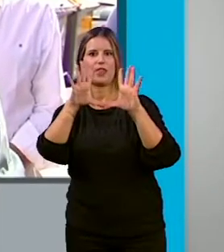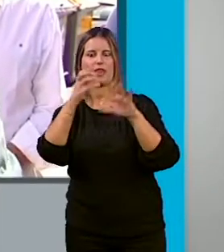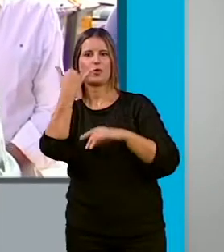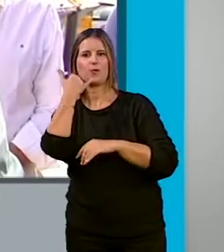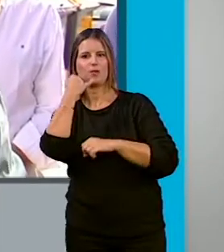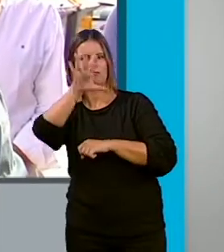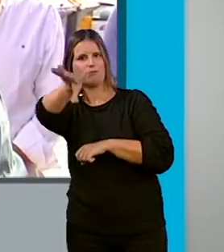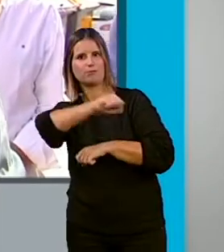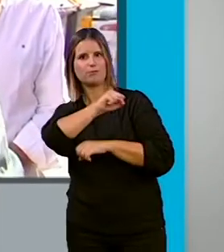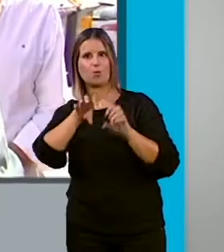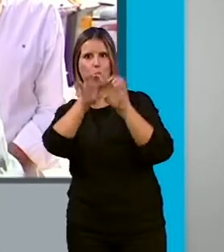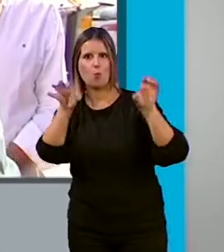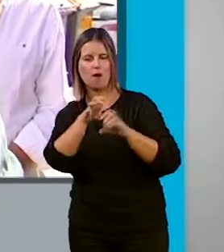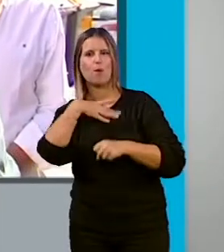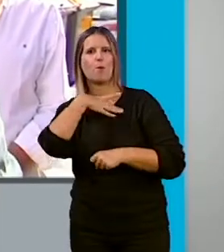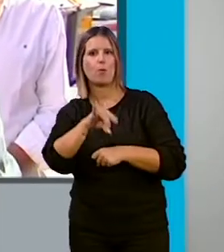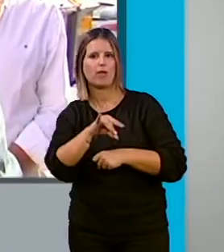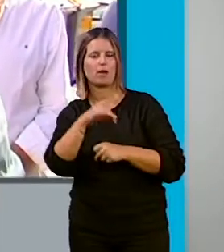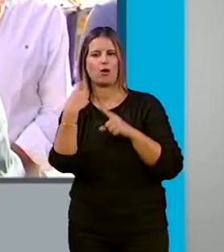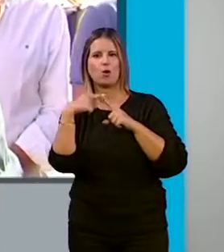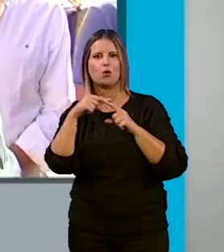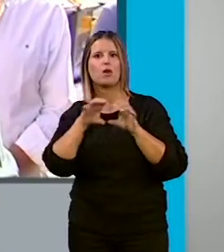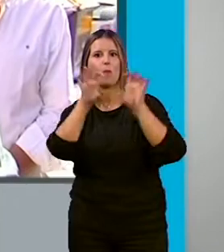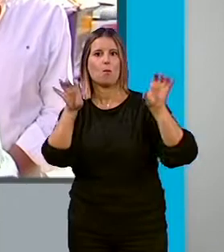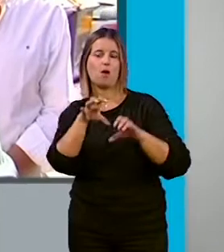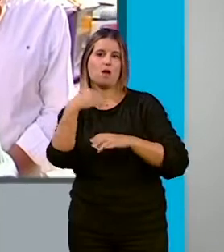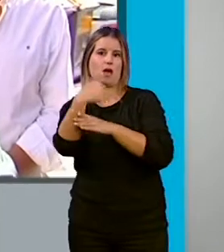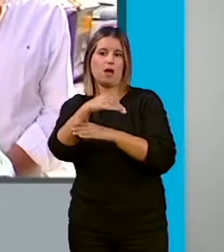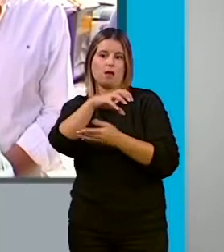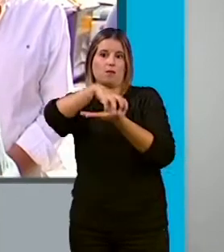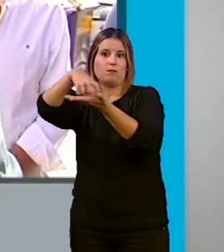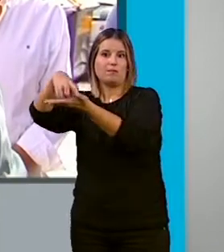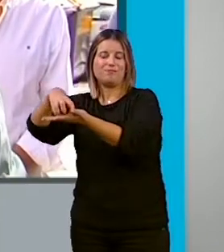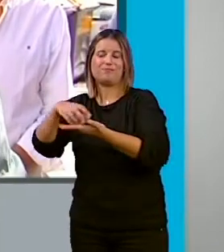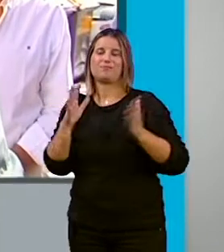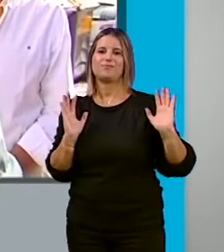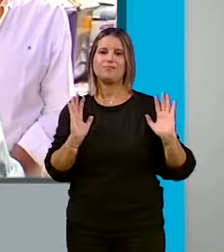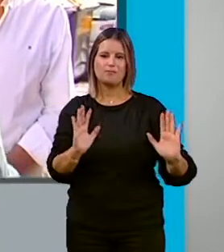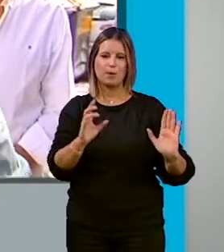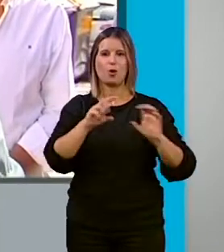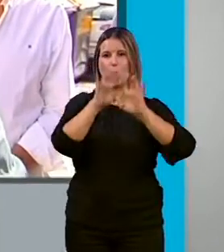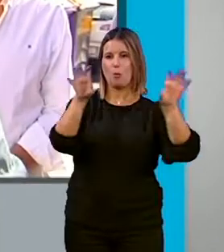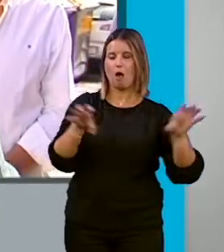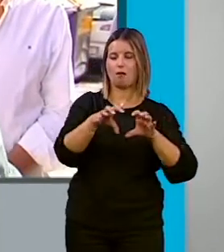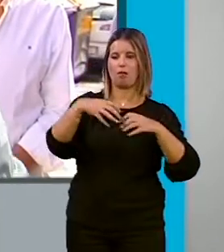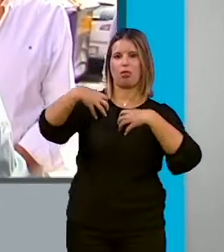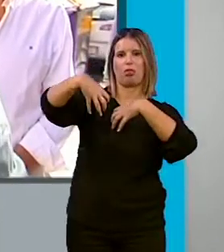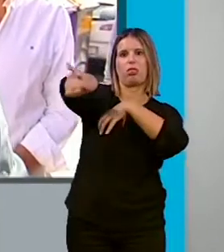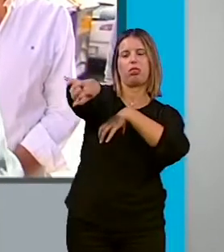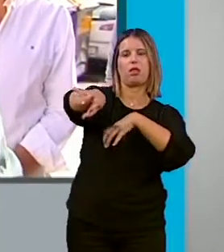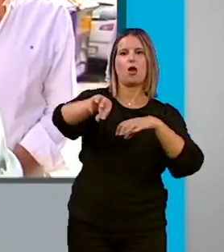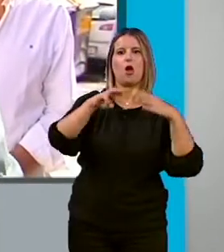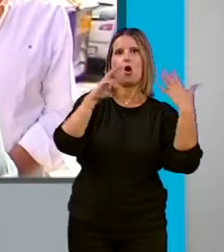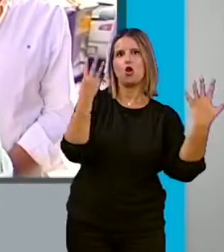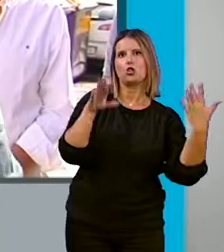recogida de estos muebles, de estos enseres y dejando estos muebles entre las 8 y